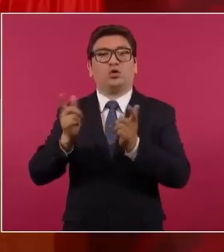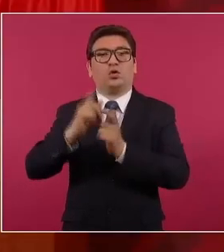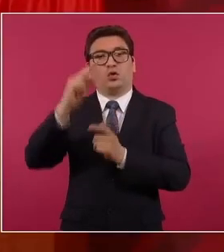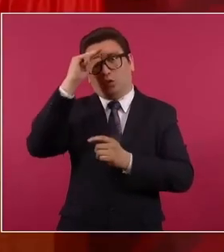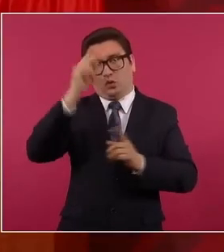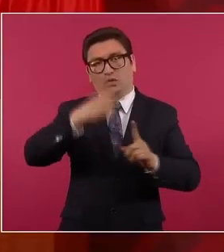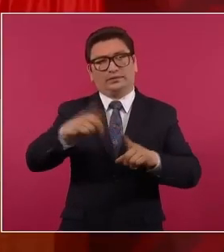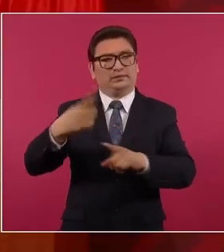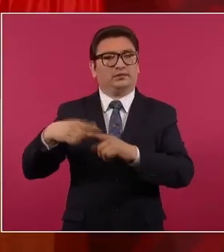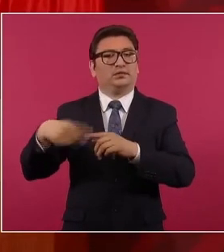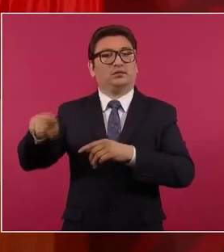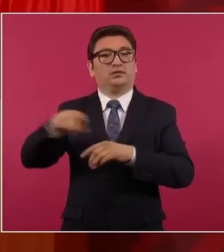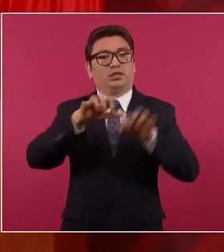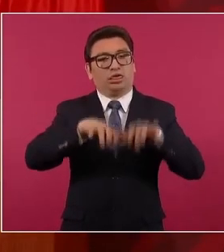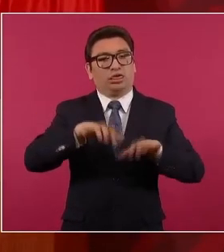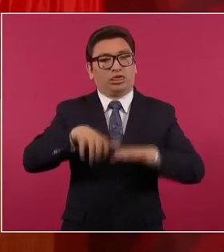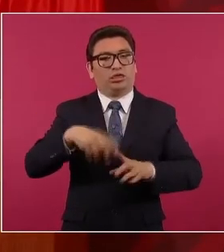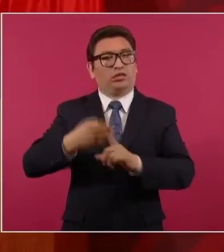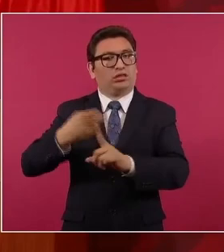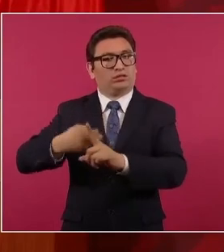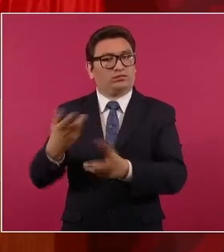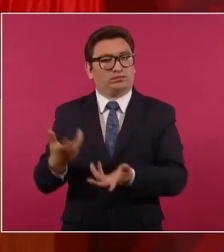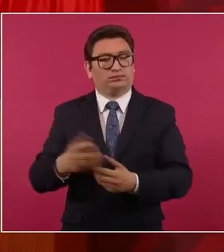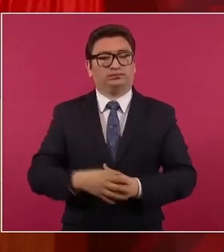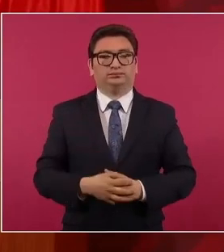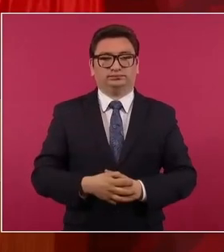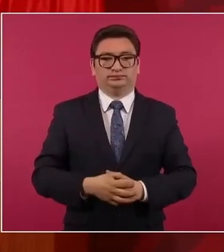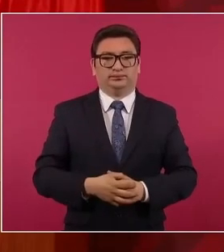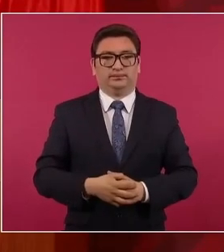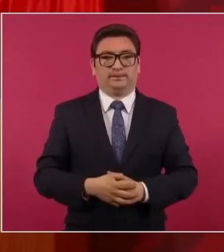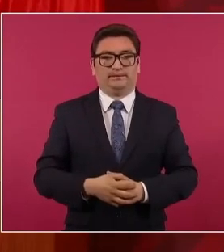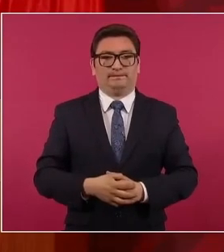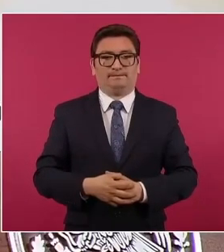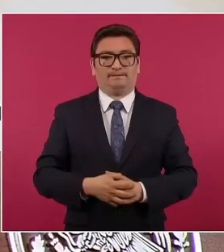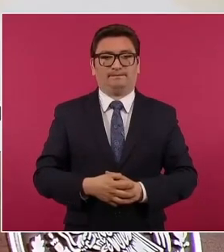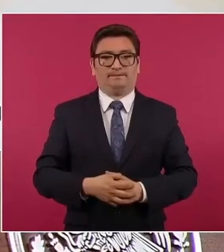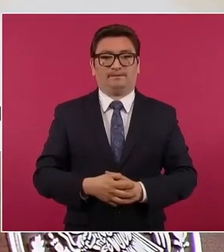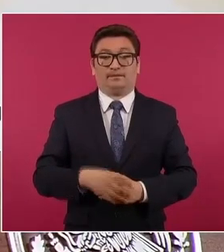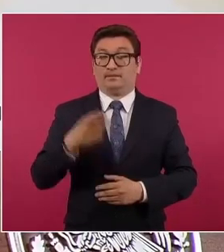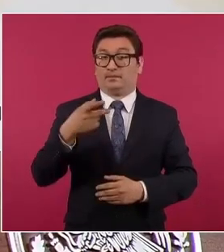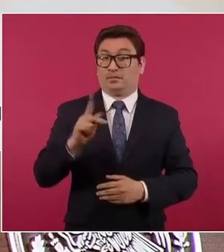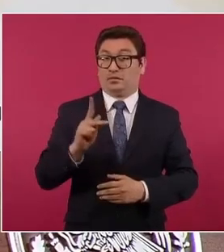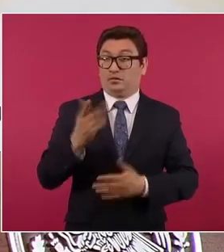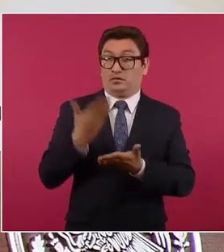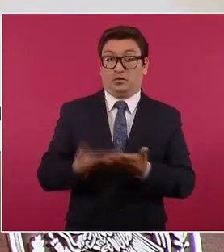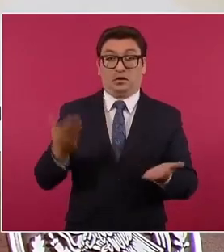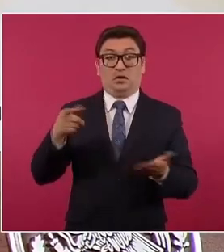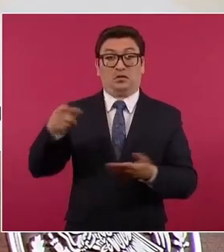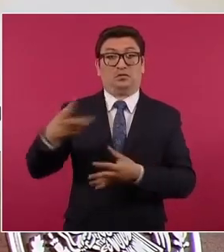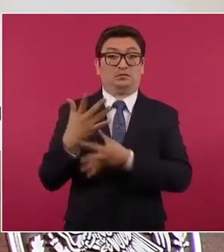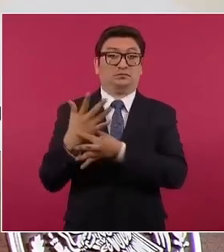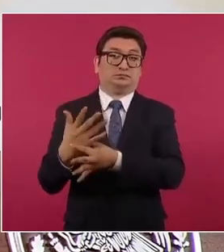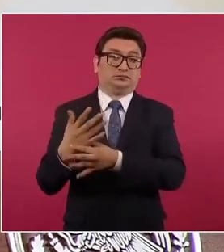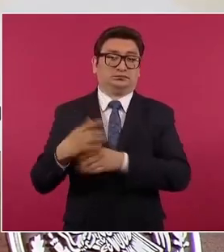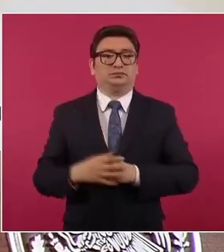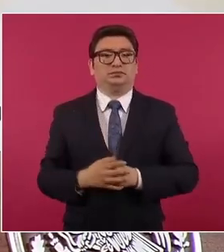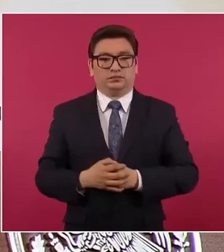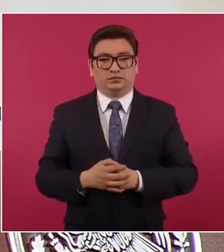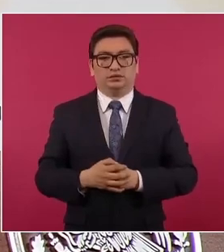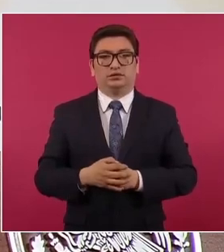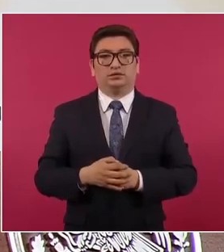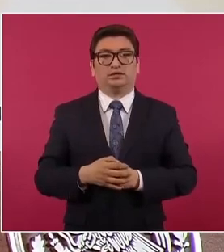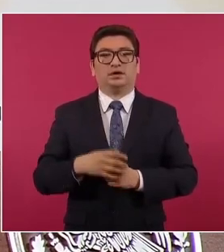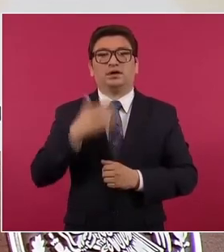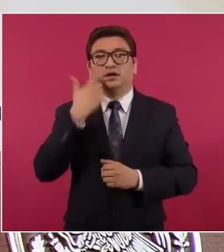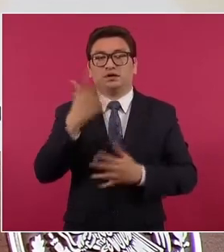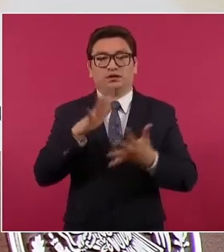fin, sin embargo, ahora incluso habla de que eliminar